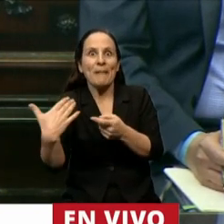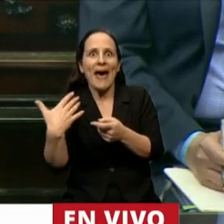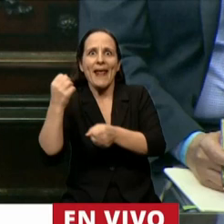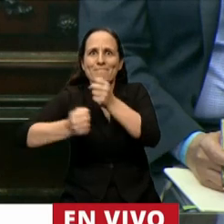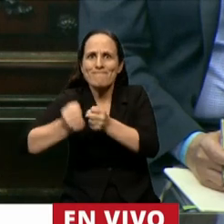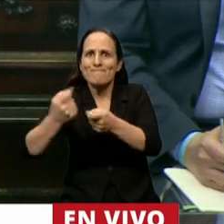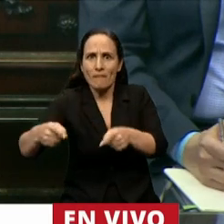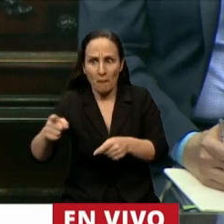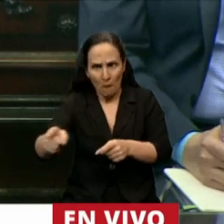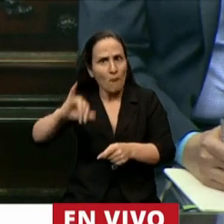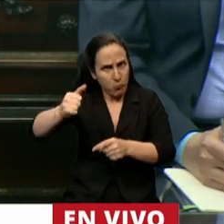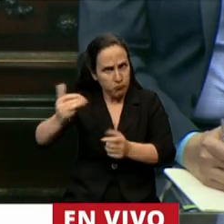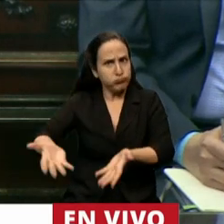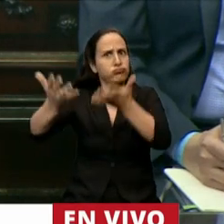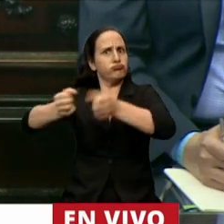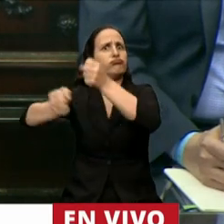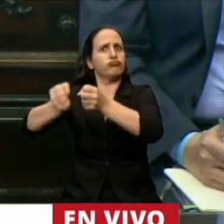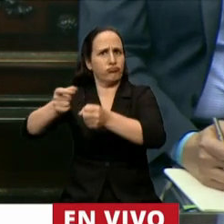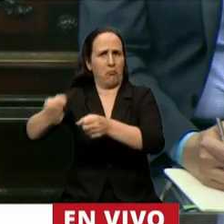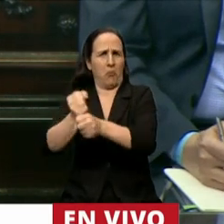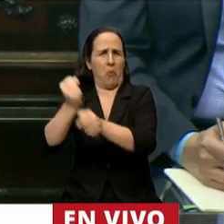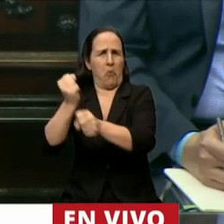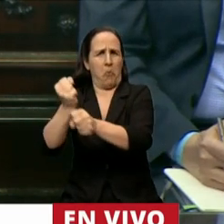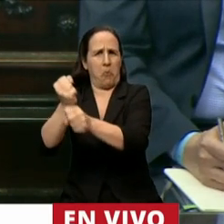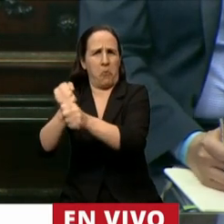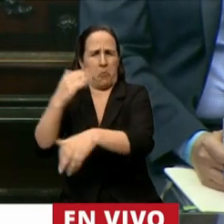producir lo hace y se ponen a trabajar.